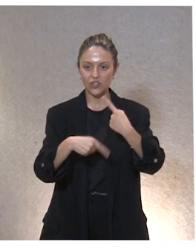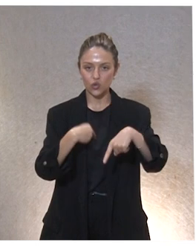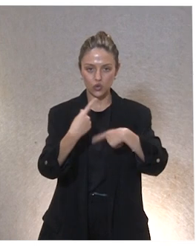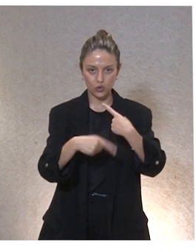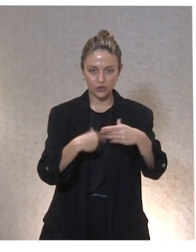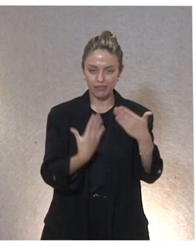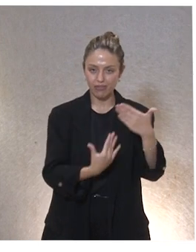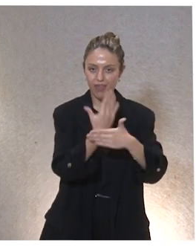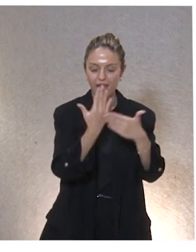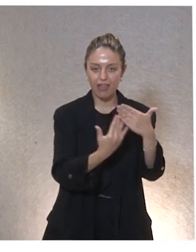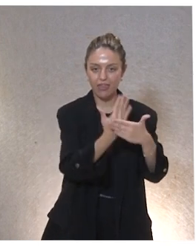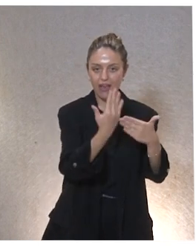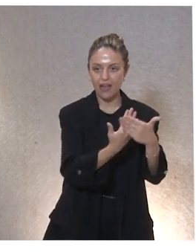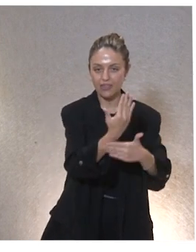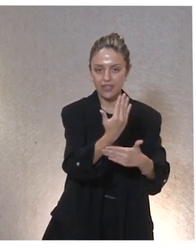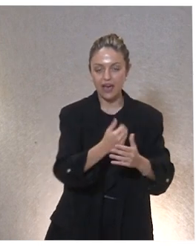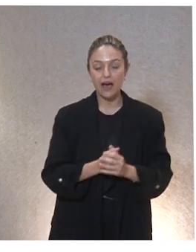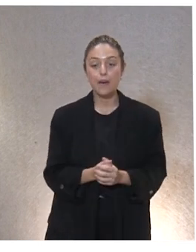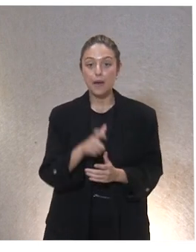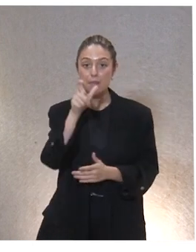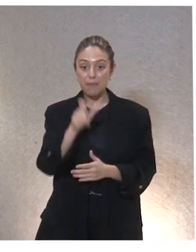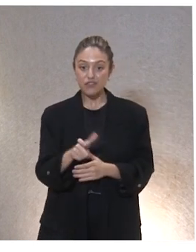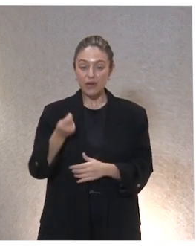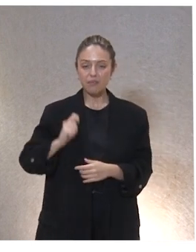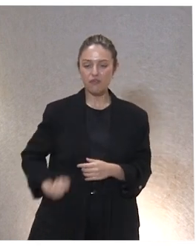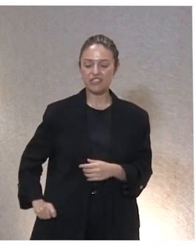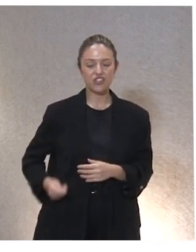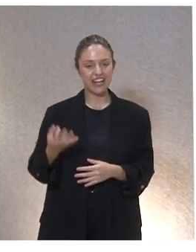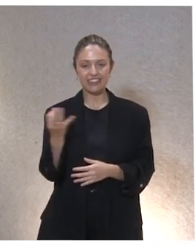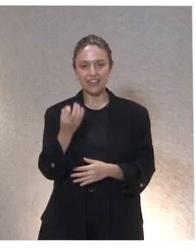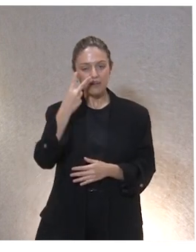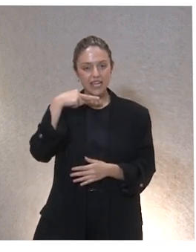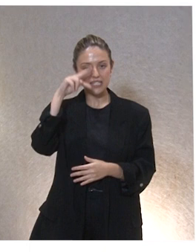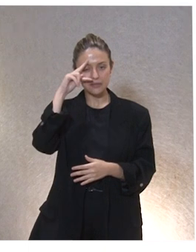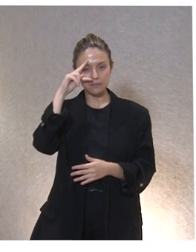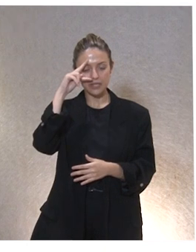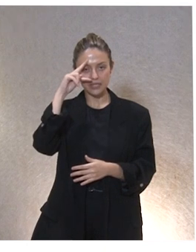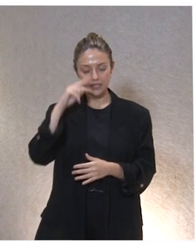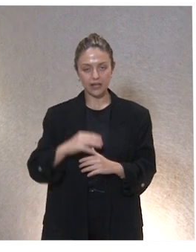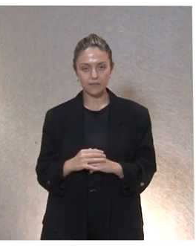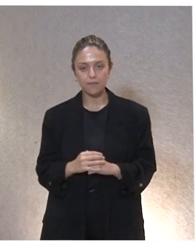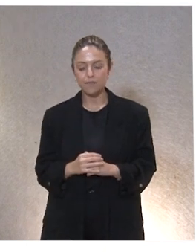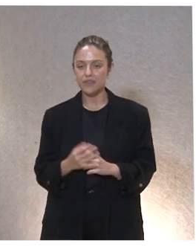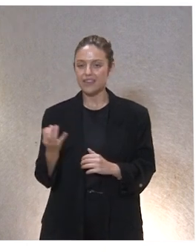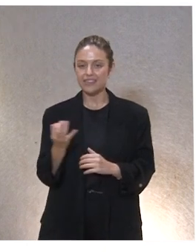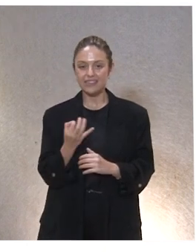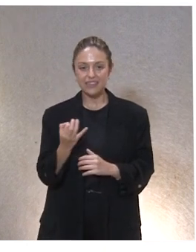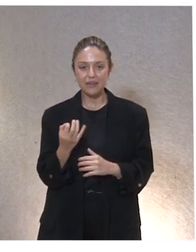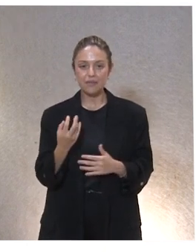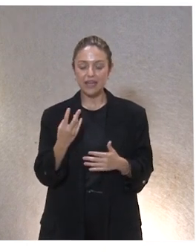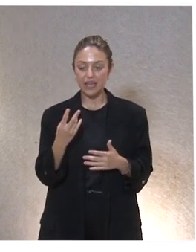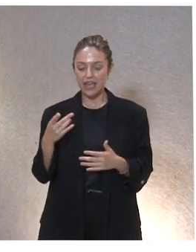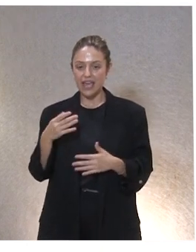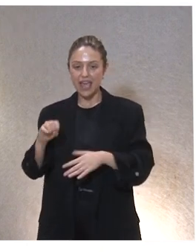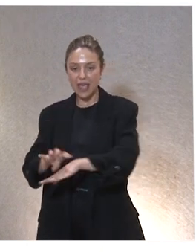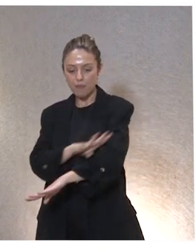rodean a la persona centro sean expertas en ayer no sé qué nombre utilizasteis pero sean expertos en leer sus